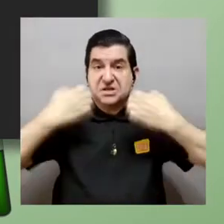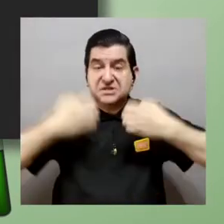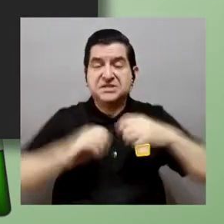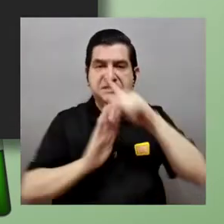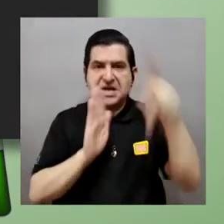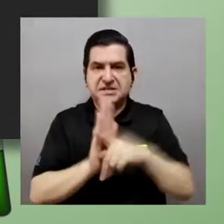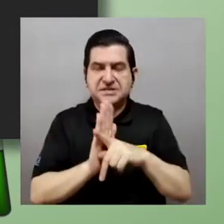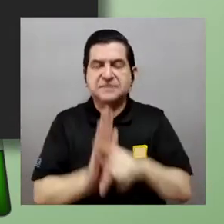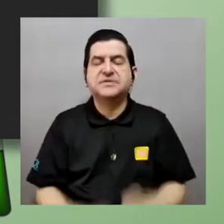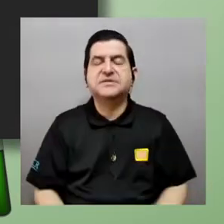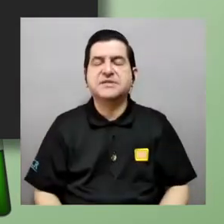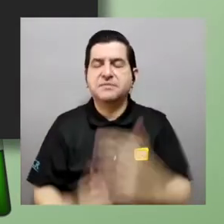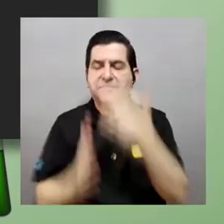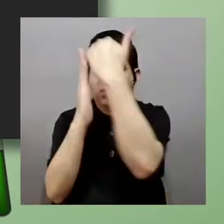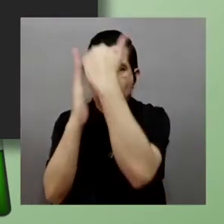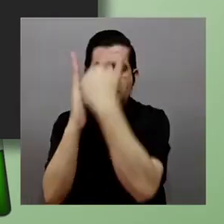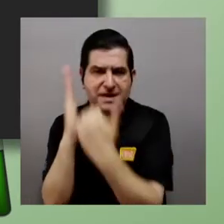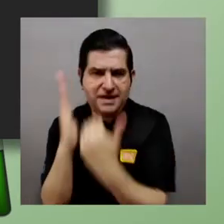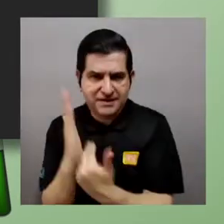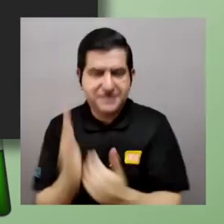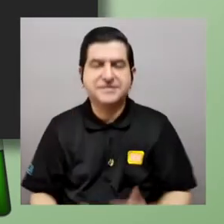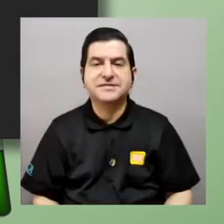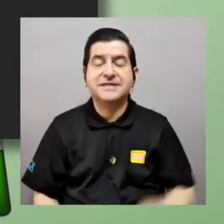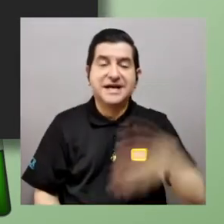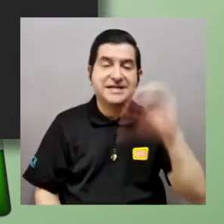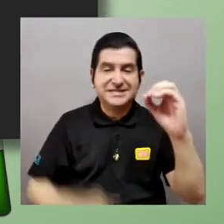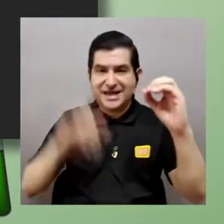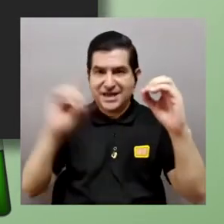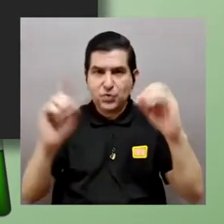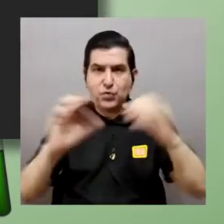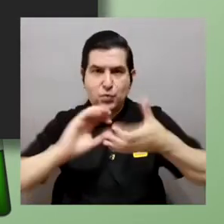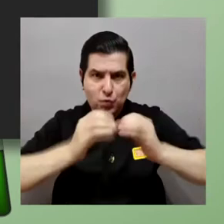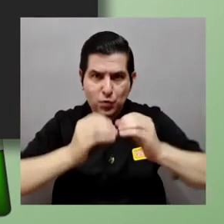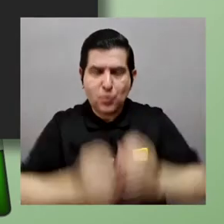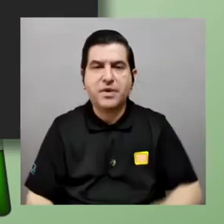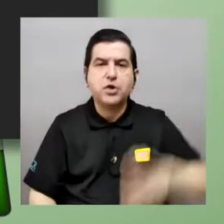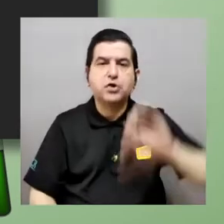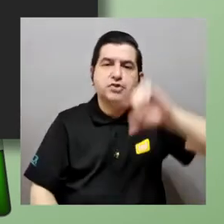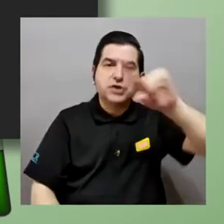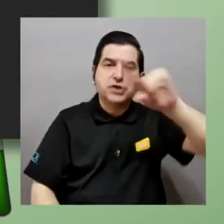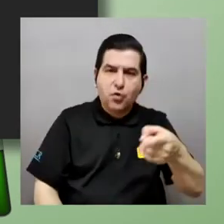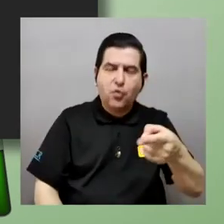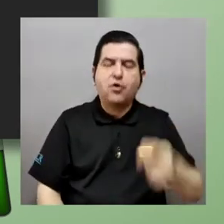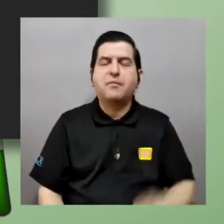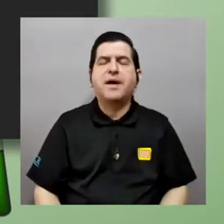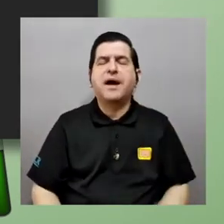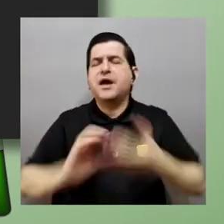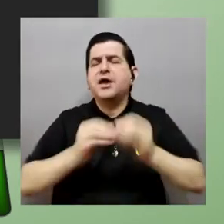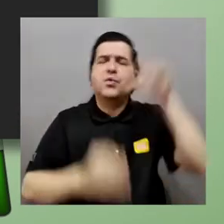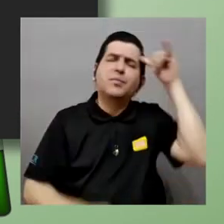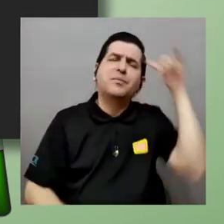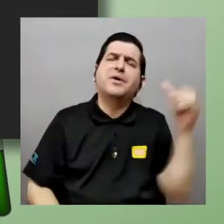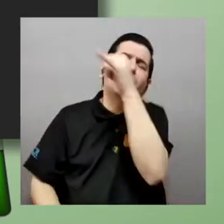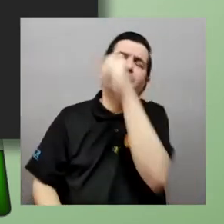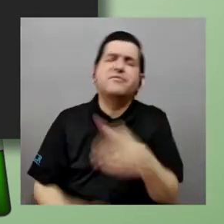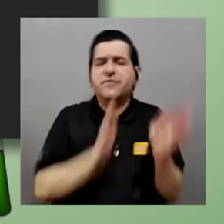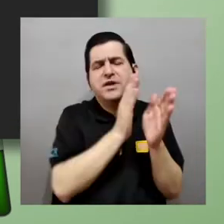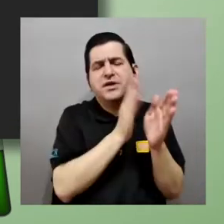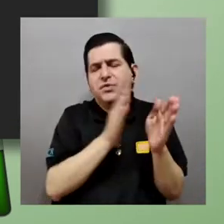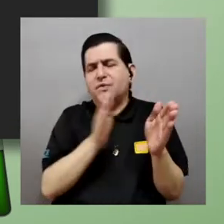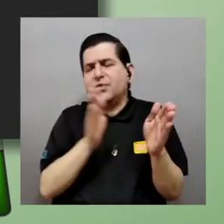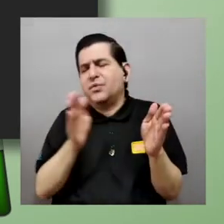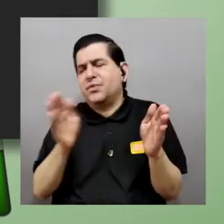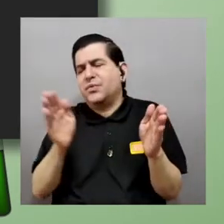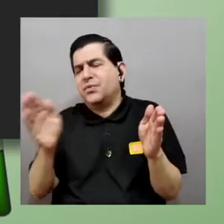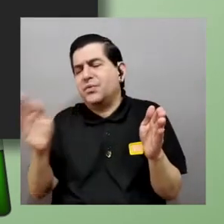hice la lista los números entre cero y uno se pueden poner como cero coma y una cantidad infinita de decimales suponiendo que puedo poner infinito